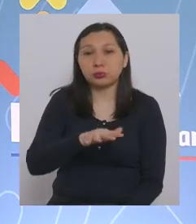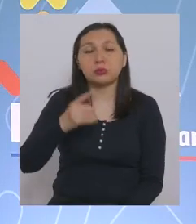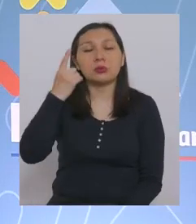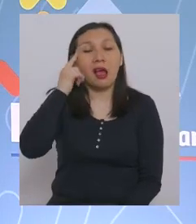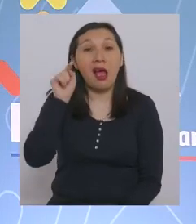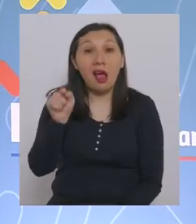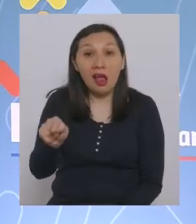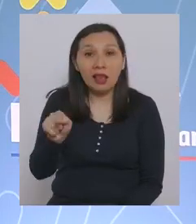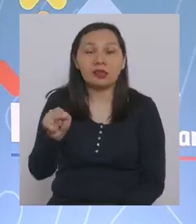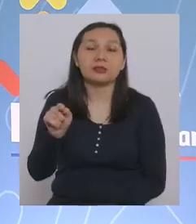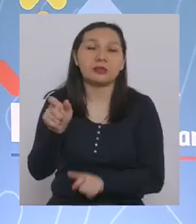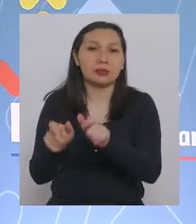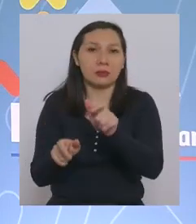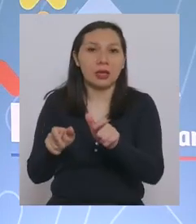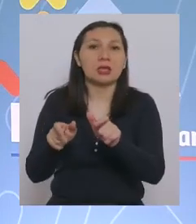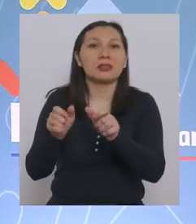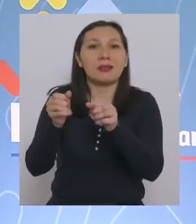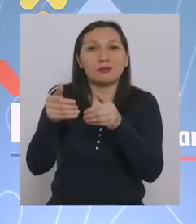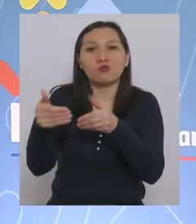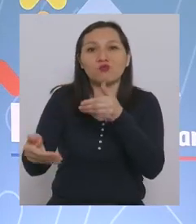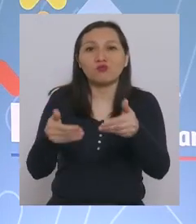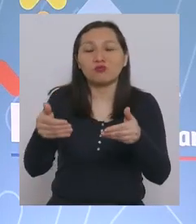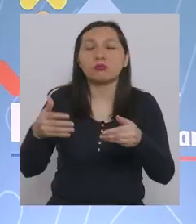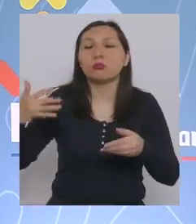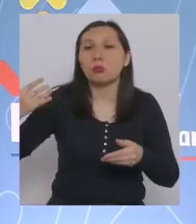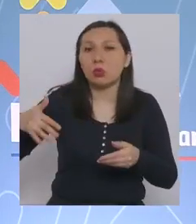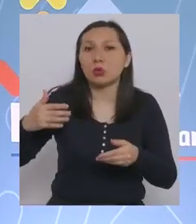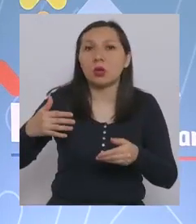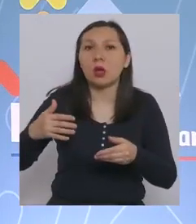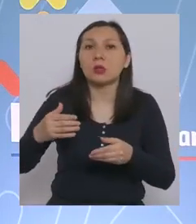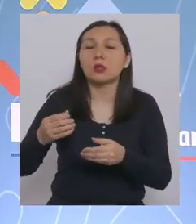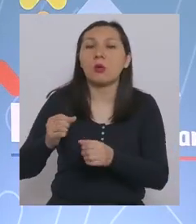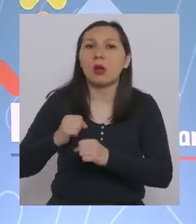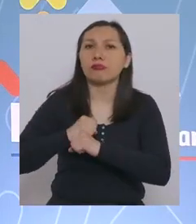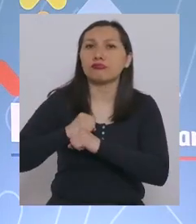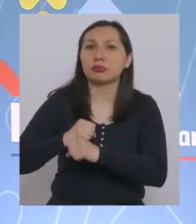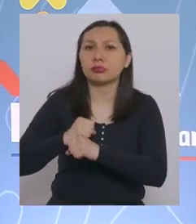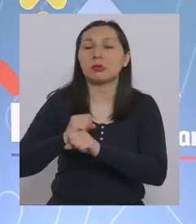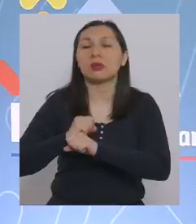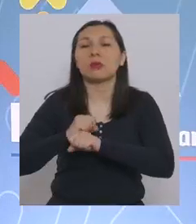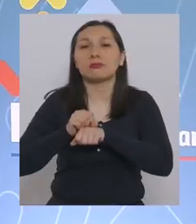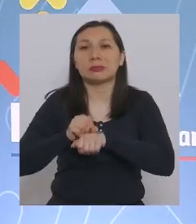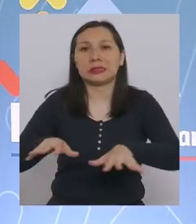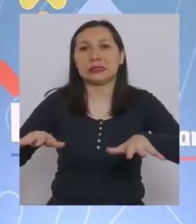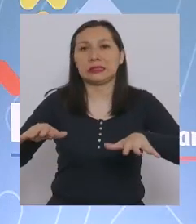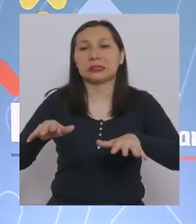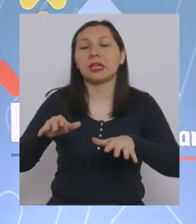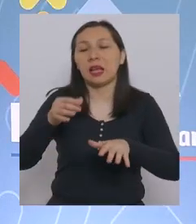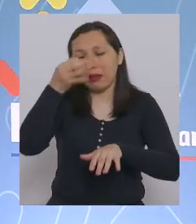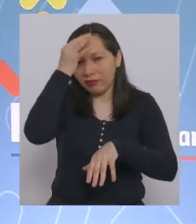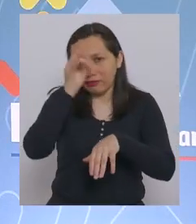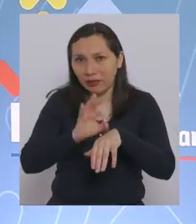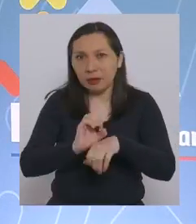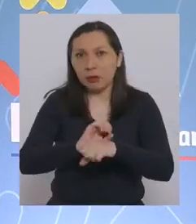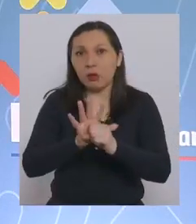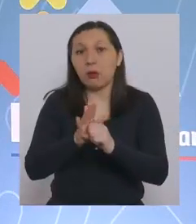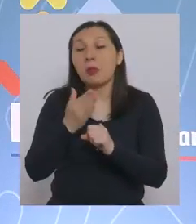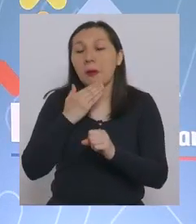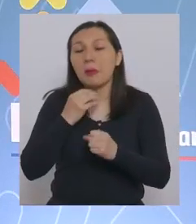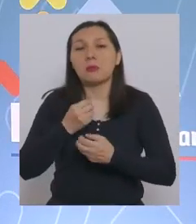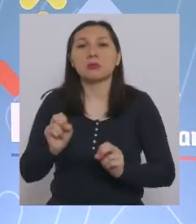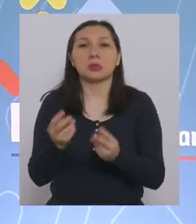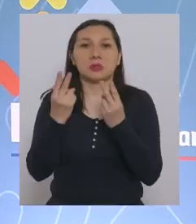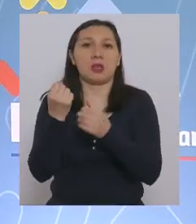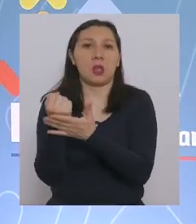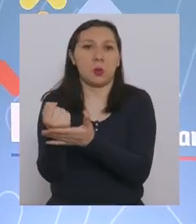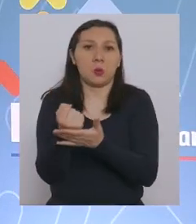que es ahí, que eso se produce un efecto muy importante en efectividad de los contagios y también de la efectividad para hospitalizarse.